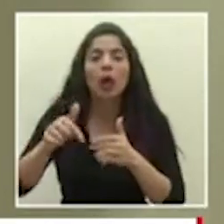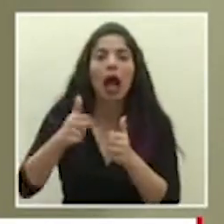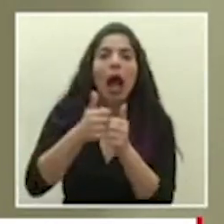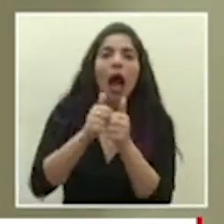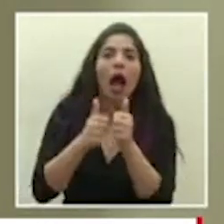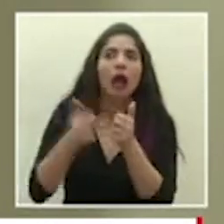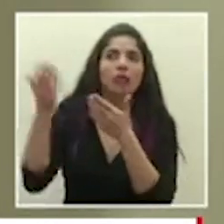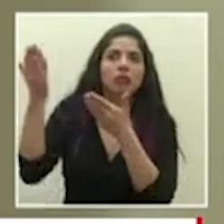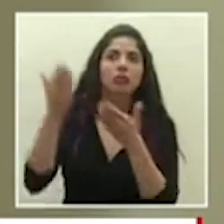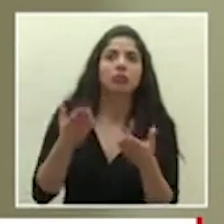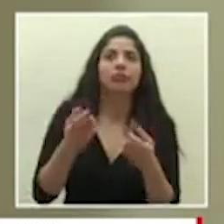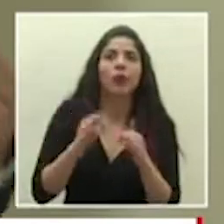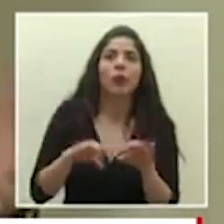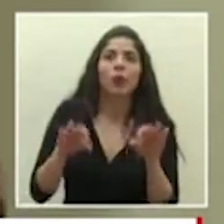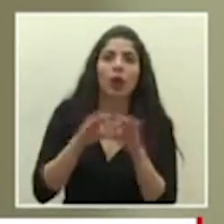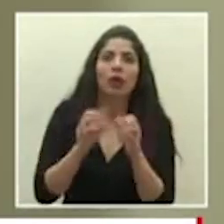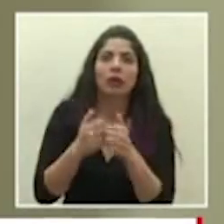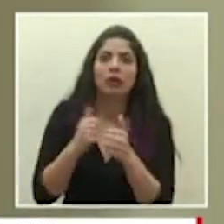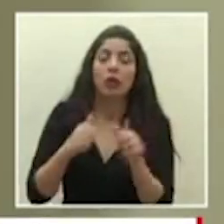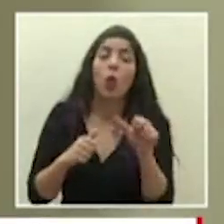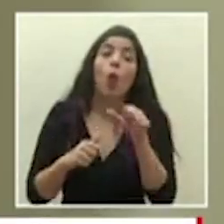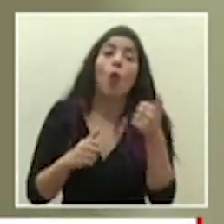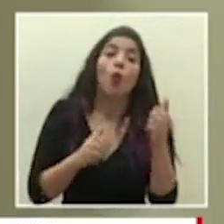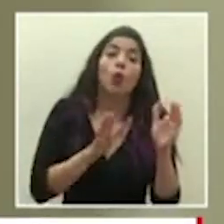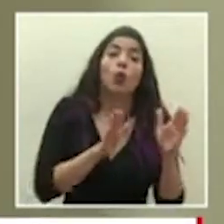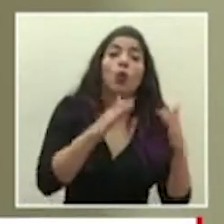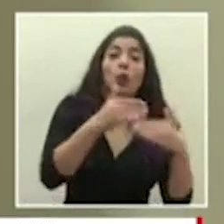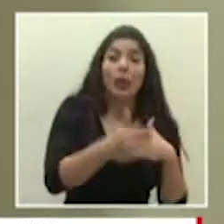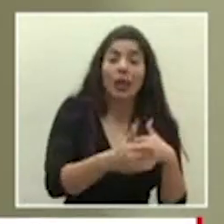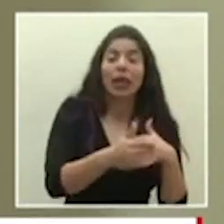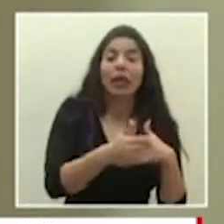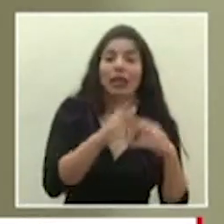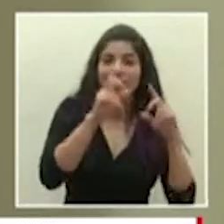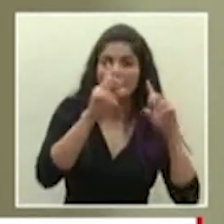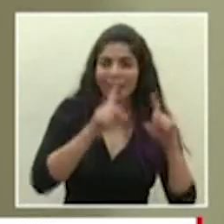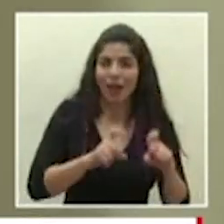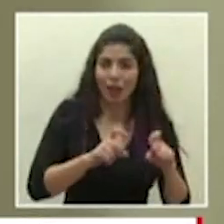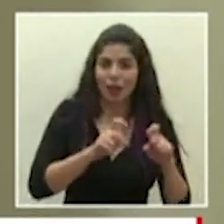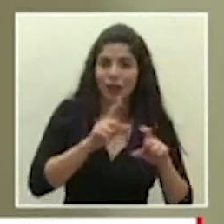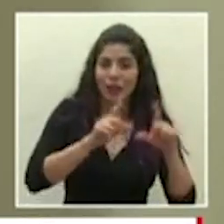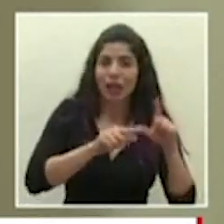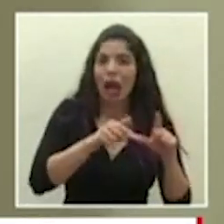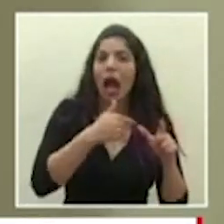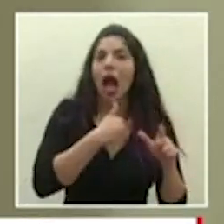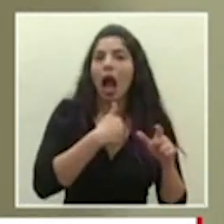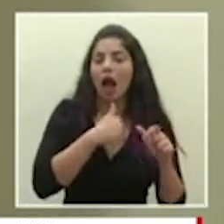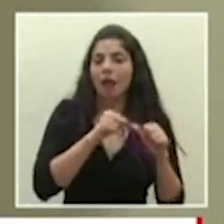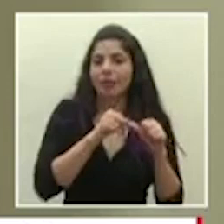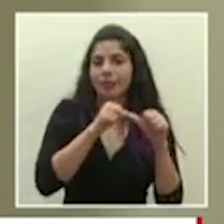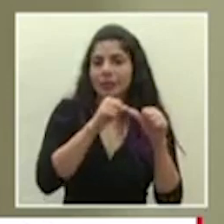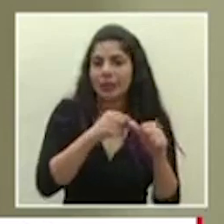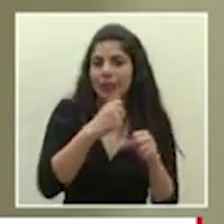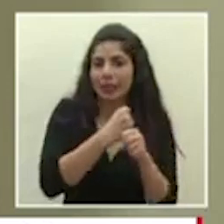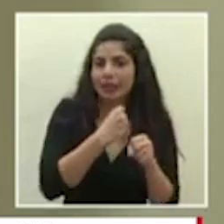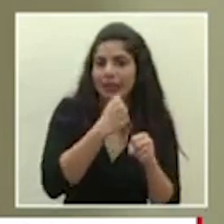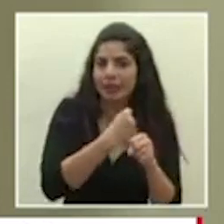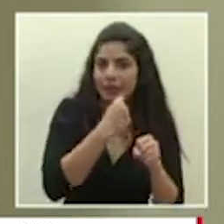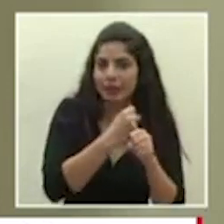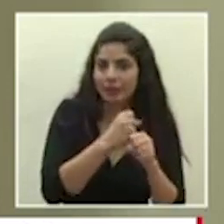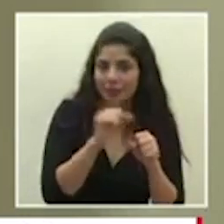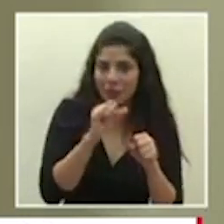muy importantes en otros tipos de kits tenemos capacidad para seguir haciendo todo lo que estamos haciendo